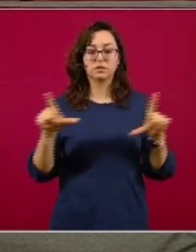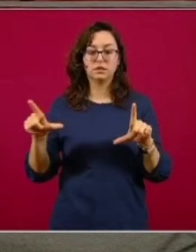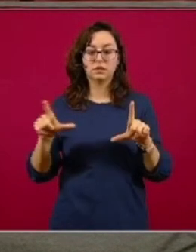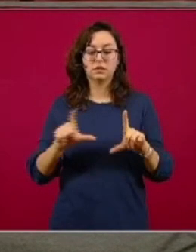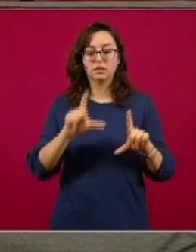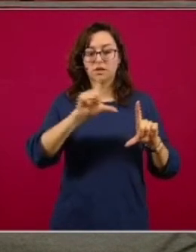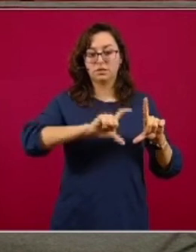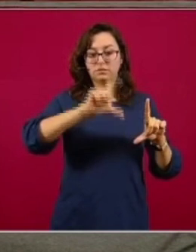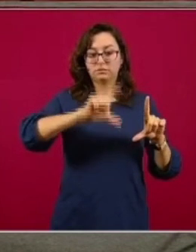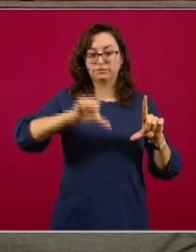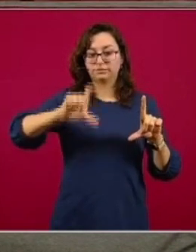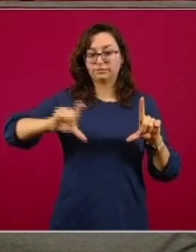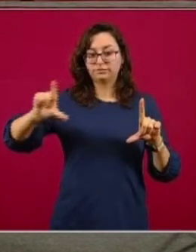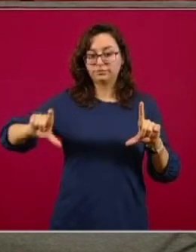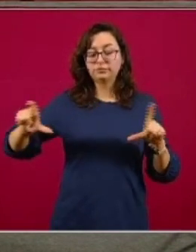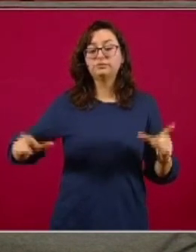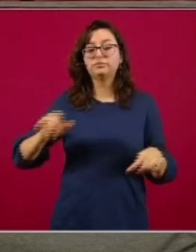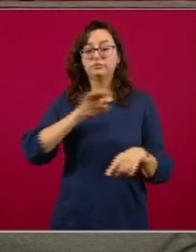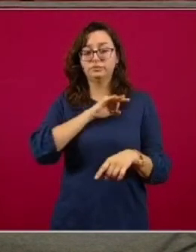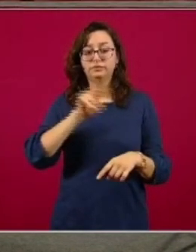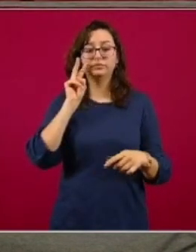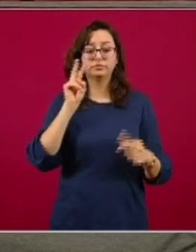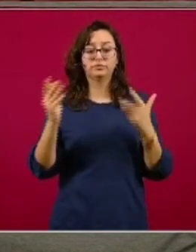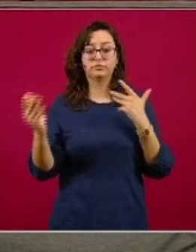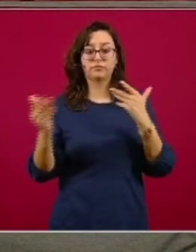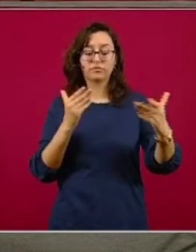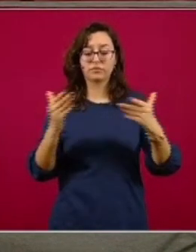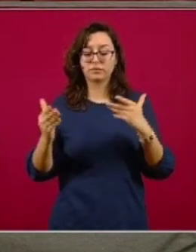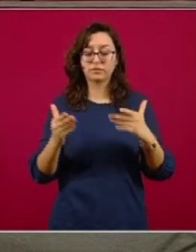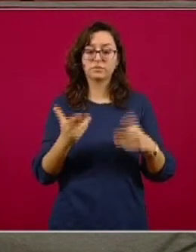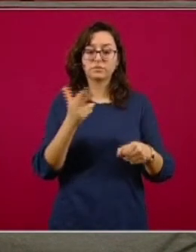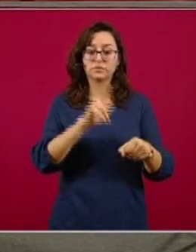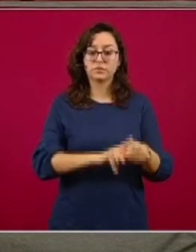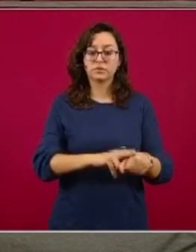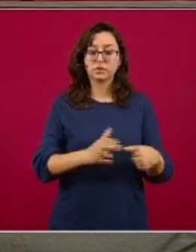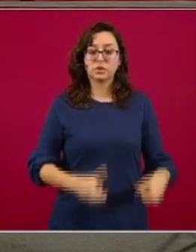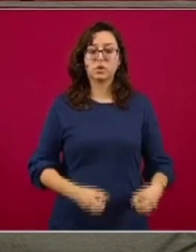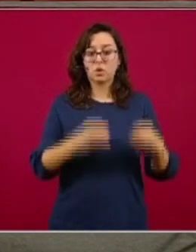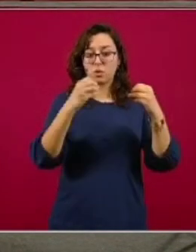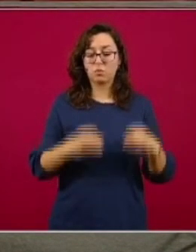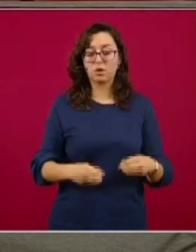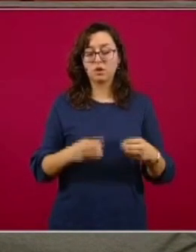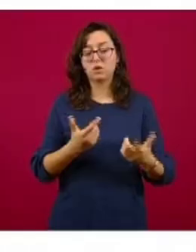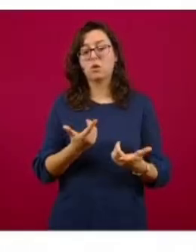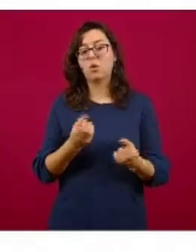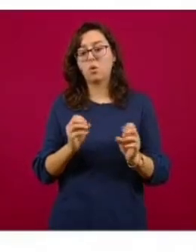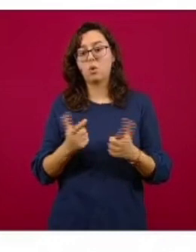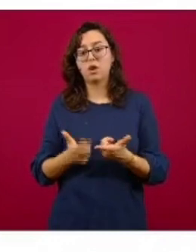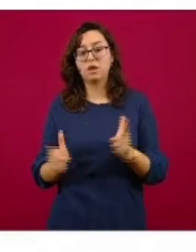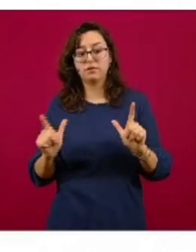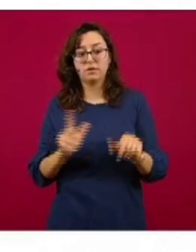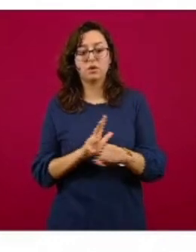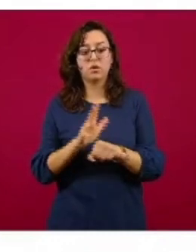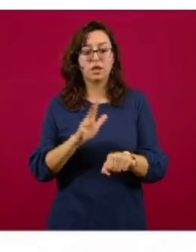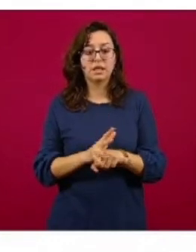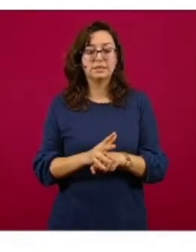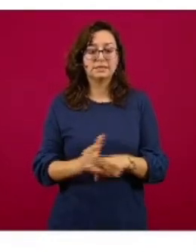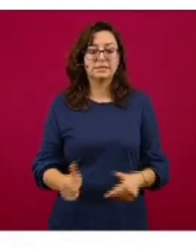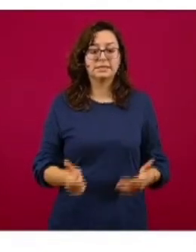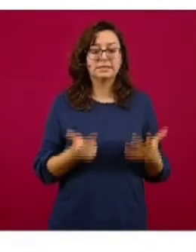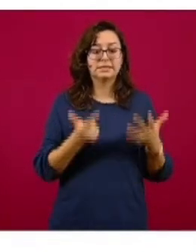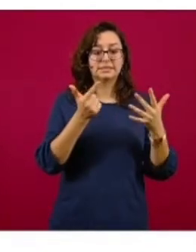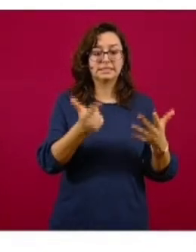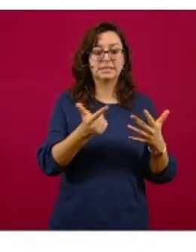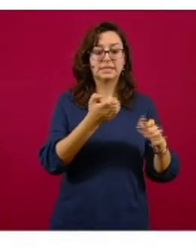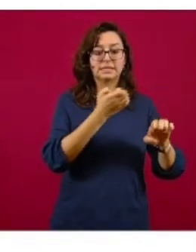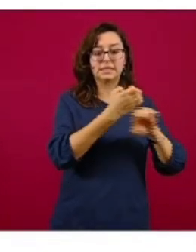de barras, que precisamente nos permite observar tanto la ocupación como la disponibilidad. Son 7 las entidades federativas que